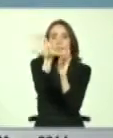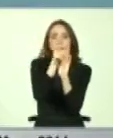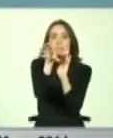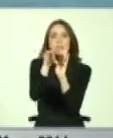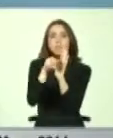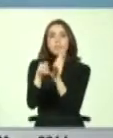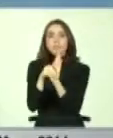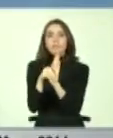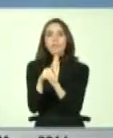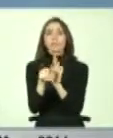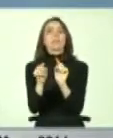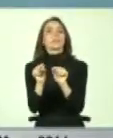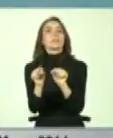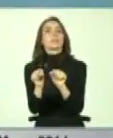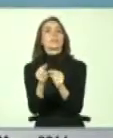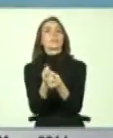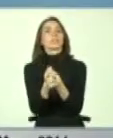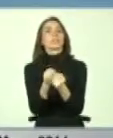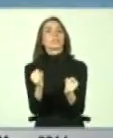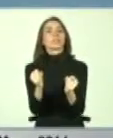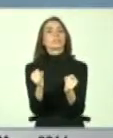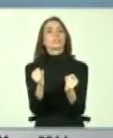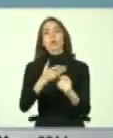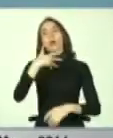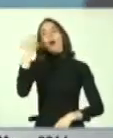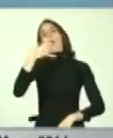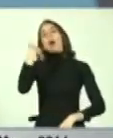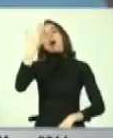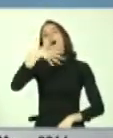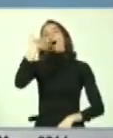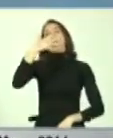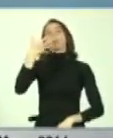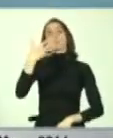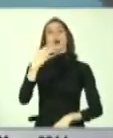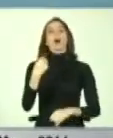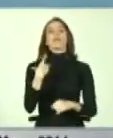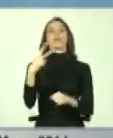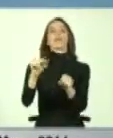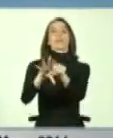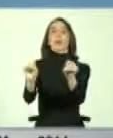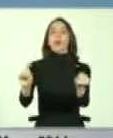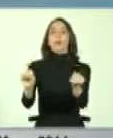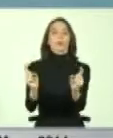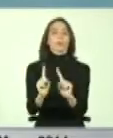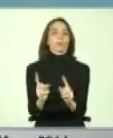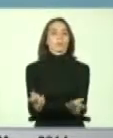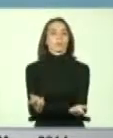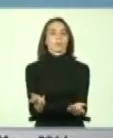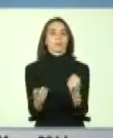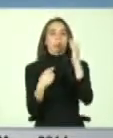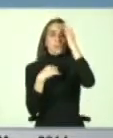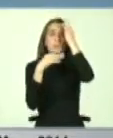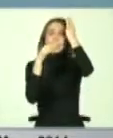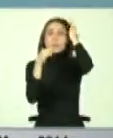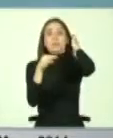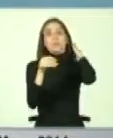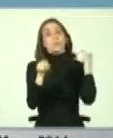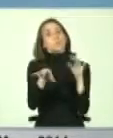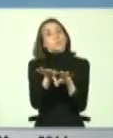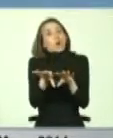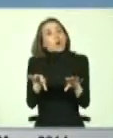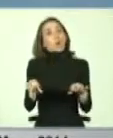lo cual no se puede discurrir ni discrecionar. Debo decirles que el